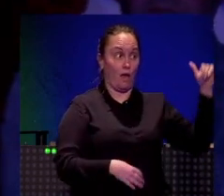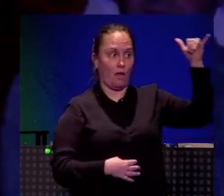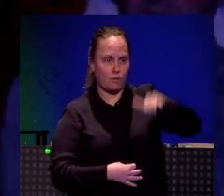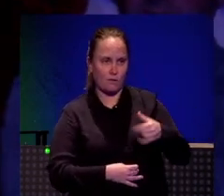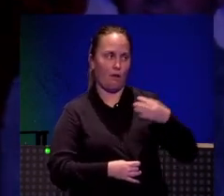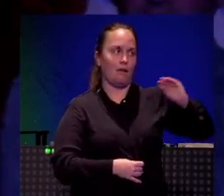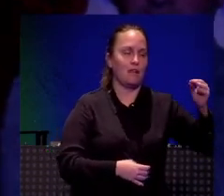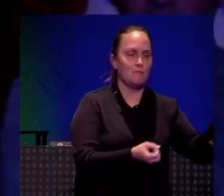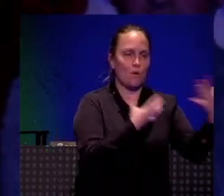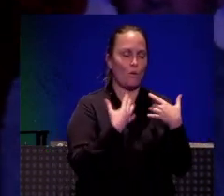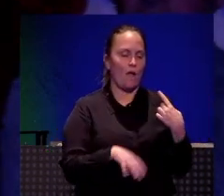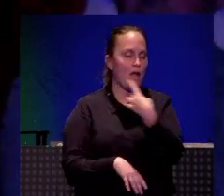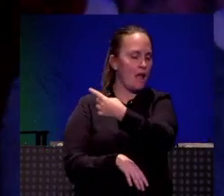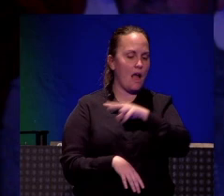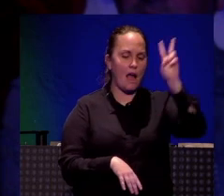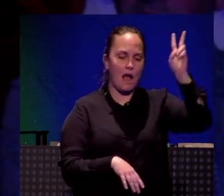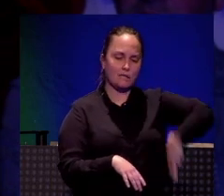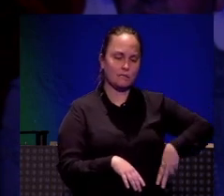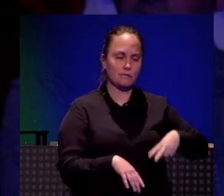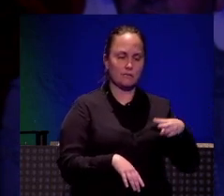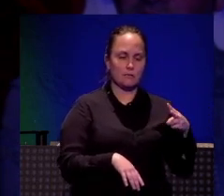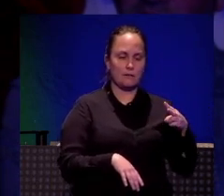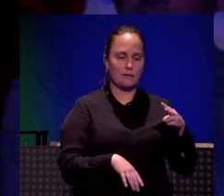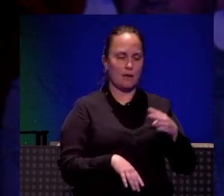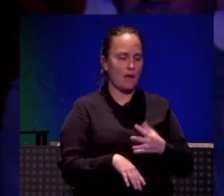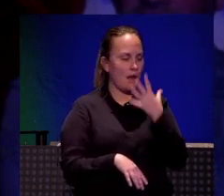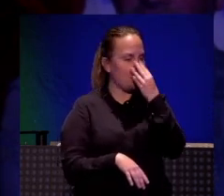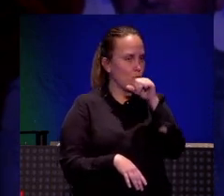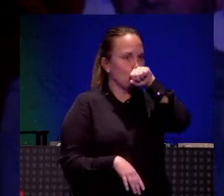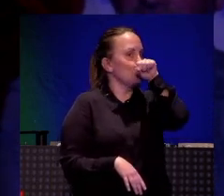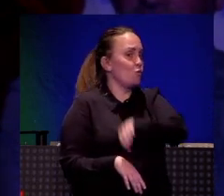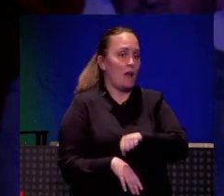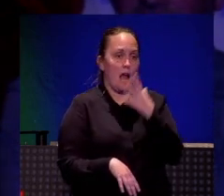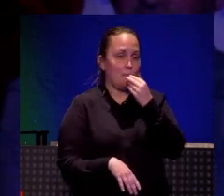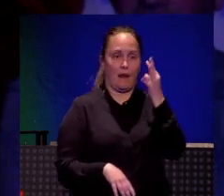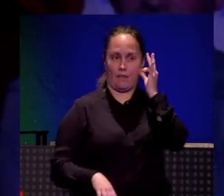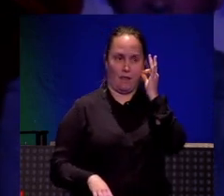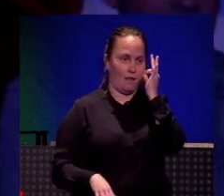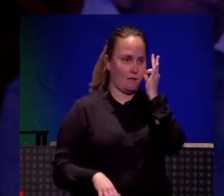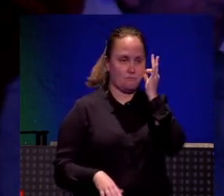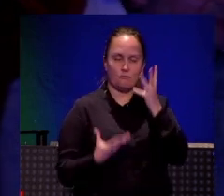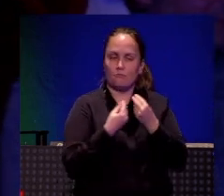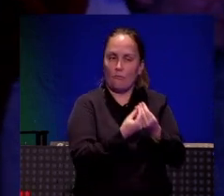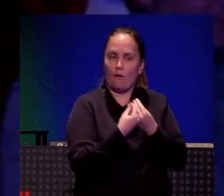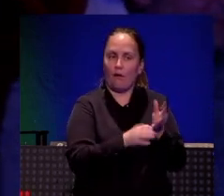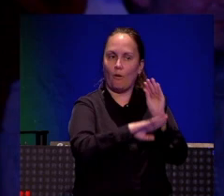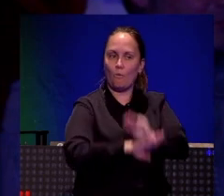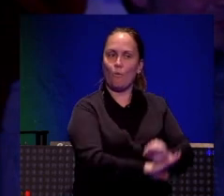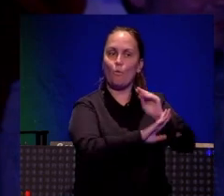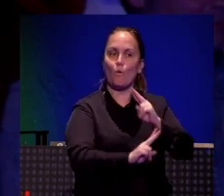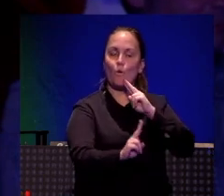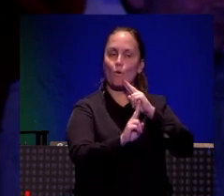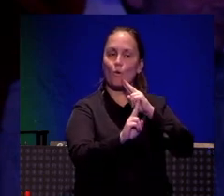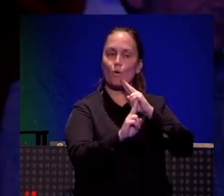Me dijo que es muy perruna, muy perruna, que tiene una perrita con que convive y que cuida y que la ha llamado